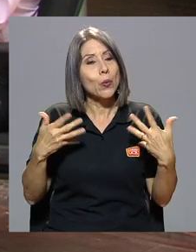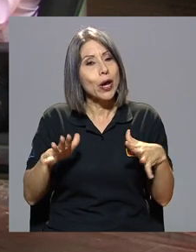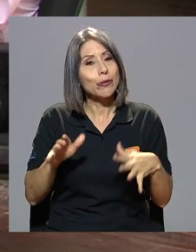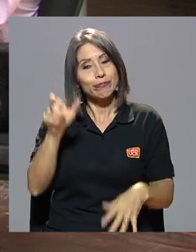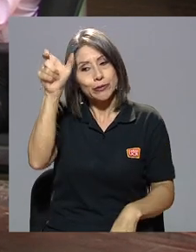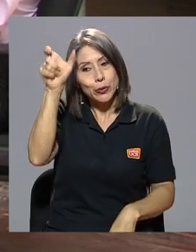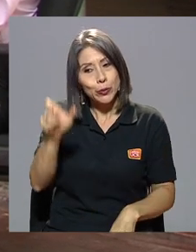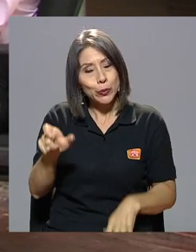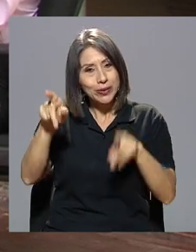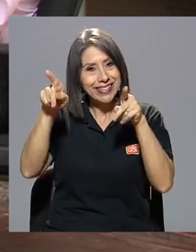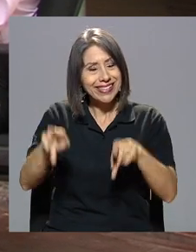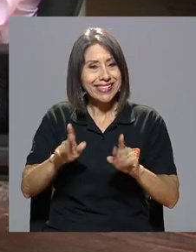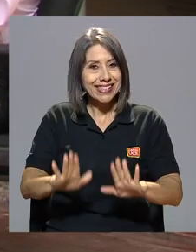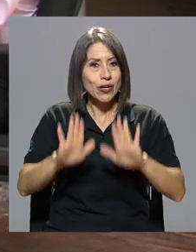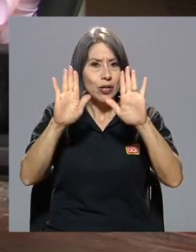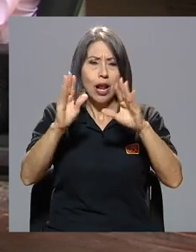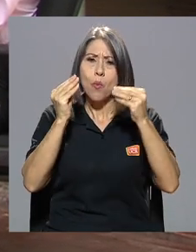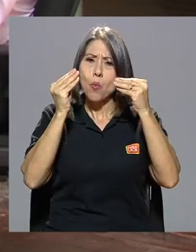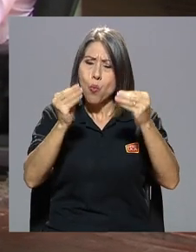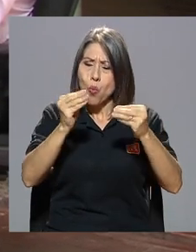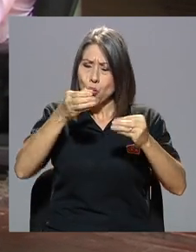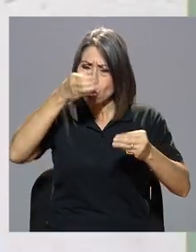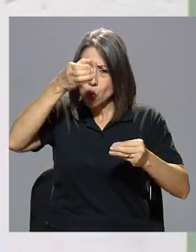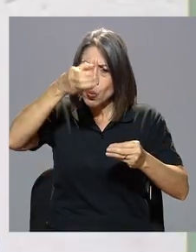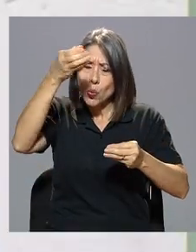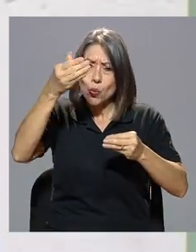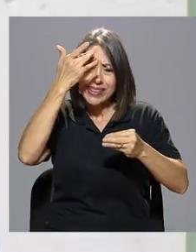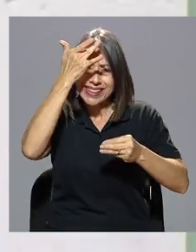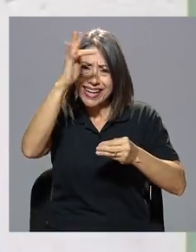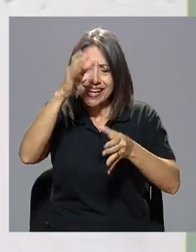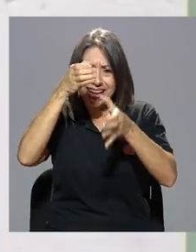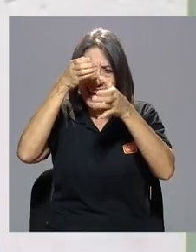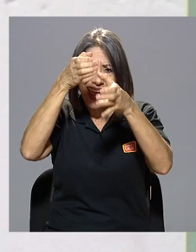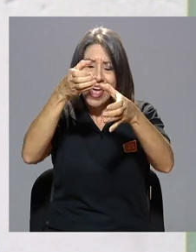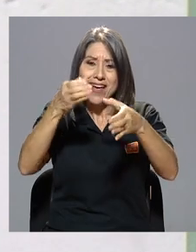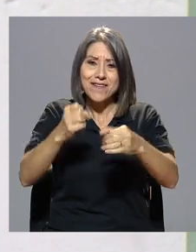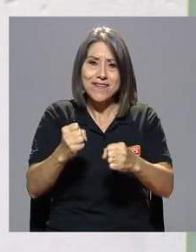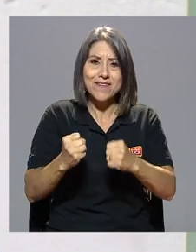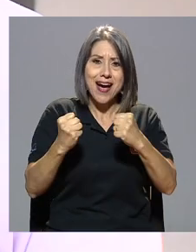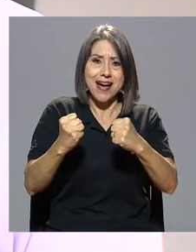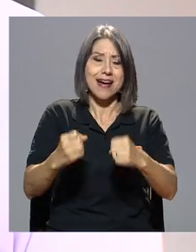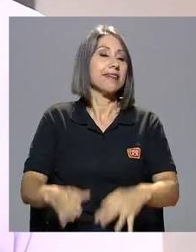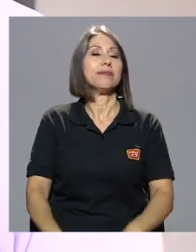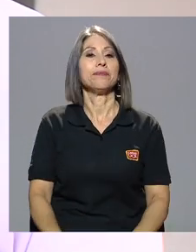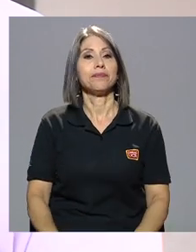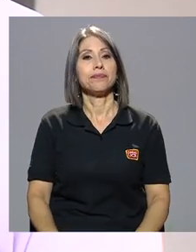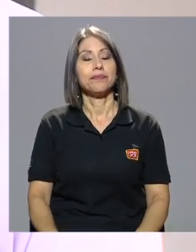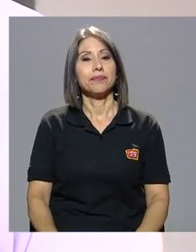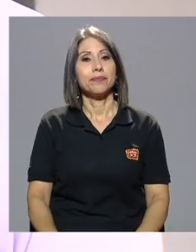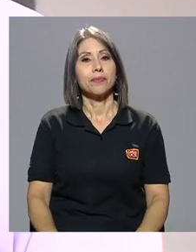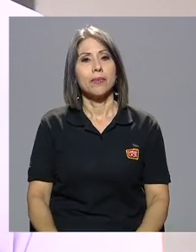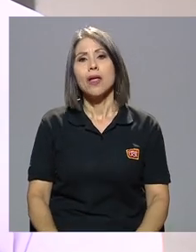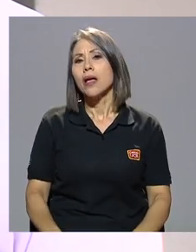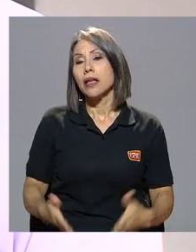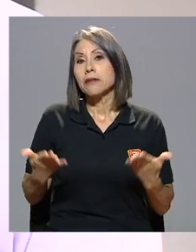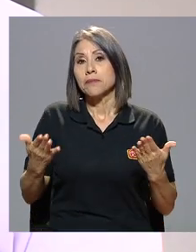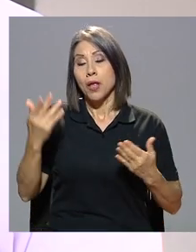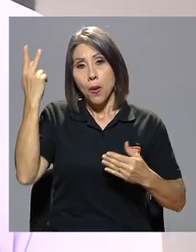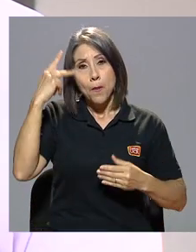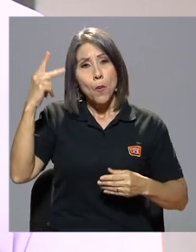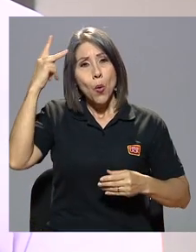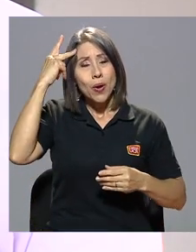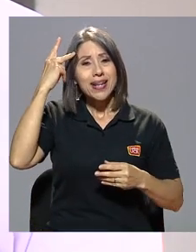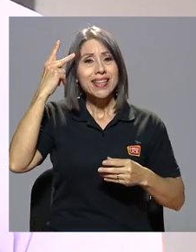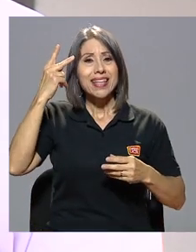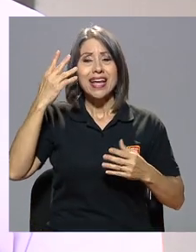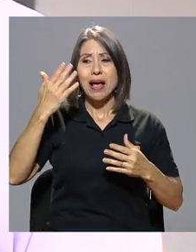un ser extraordinario, muy culto, muy inteligente, muy valiente también. ¿Cómo se vivía la